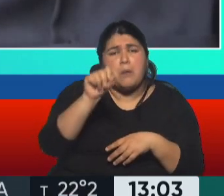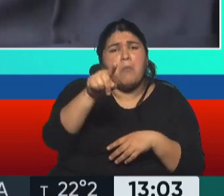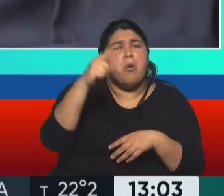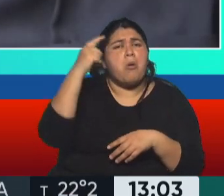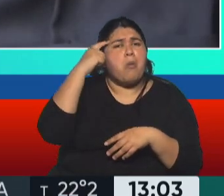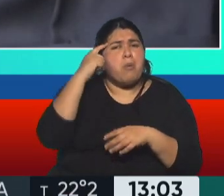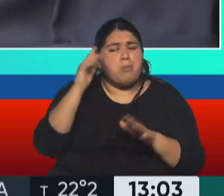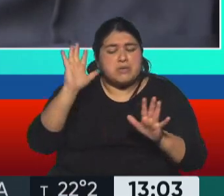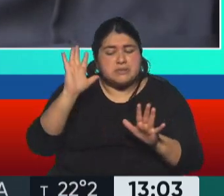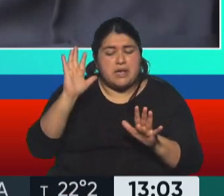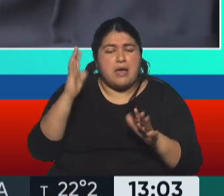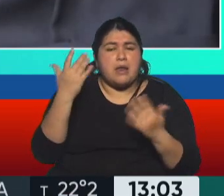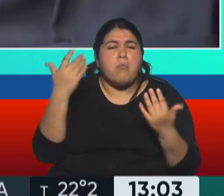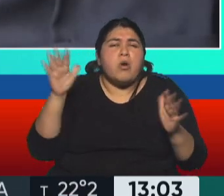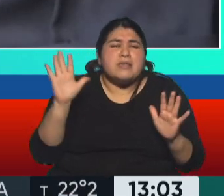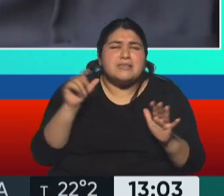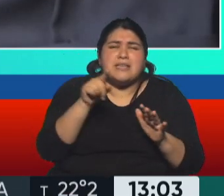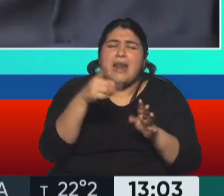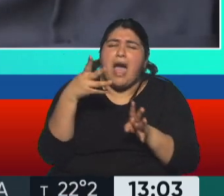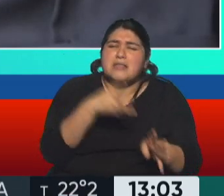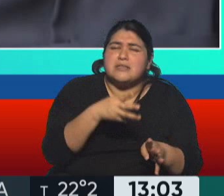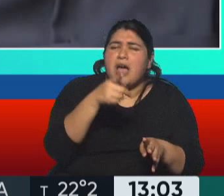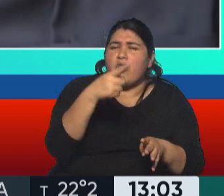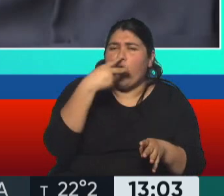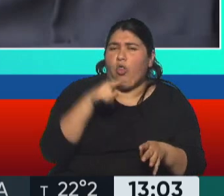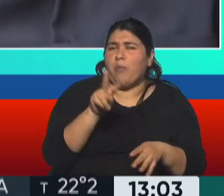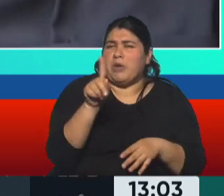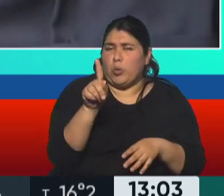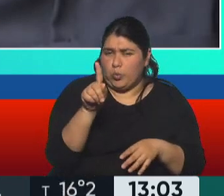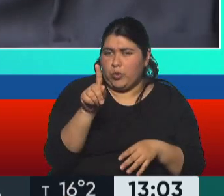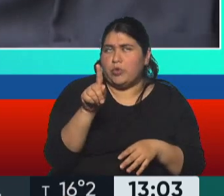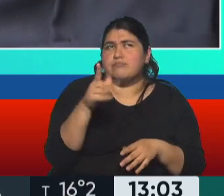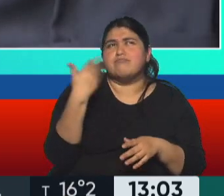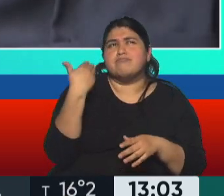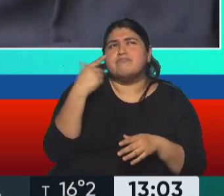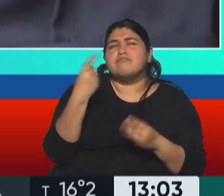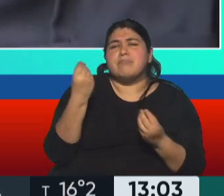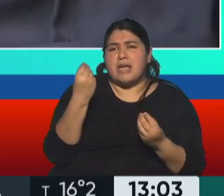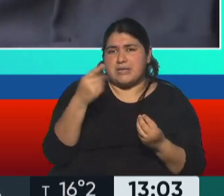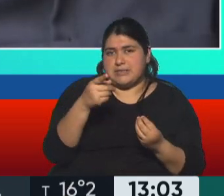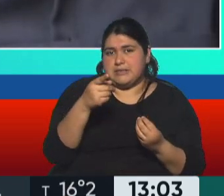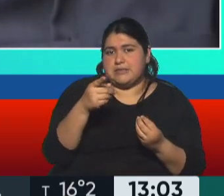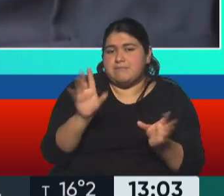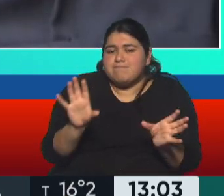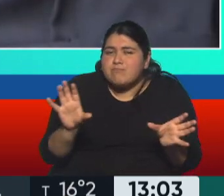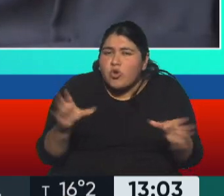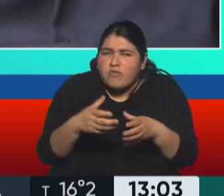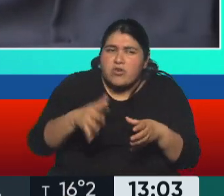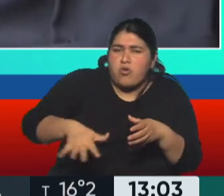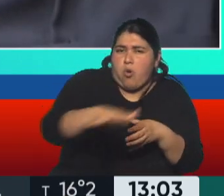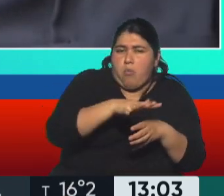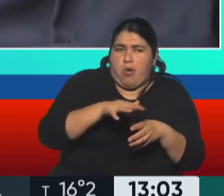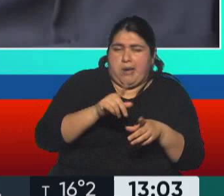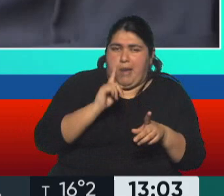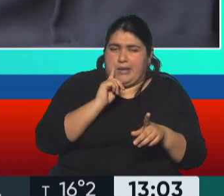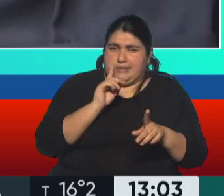impactó ese atentado del 2001 en tal vez la conformación de una sociedad más reticente a este tipo de